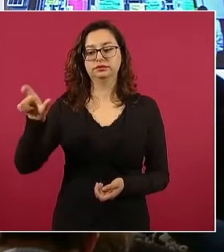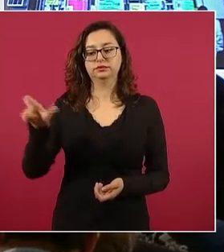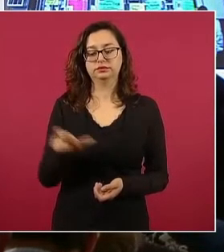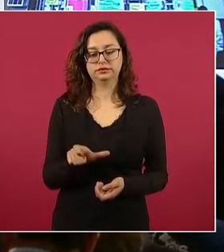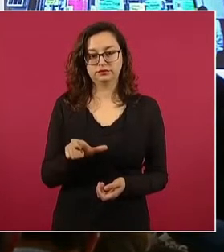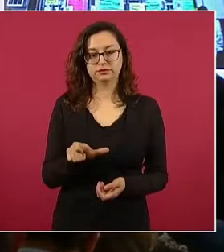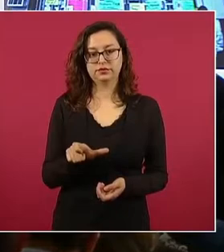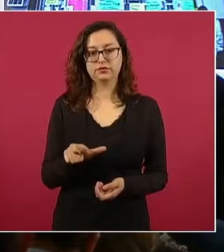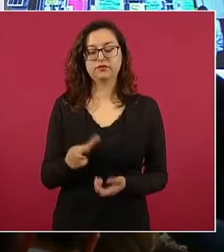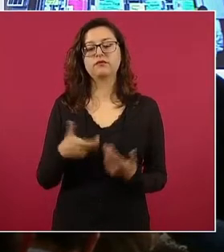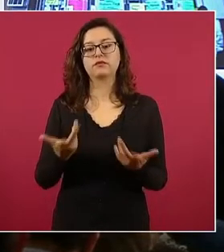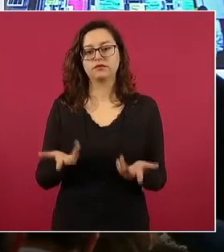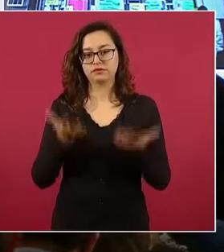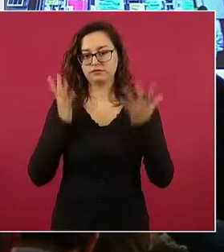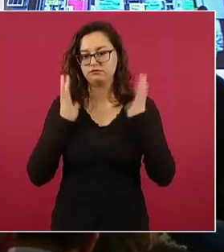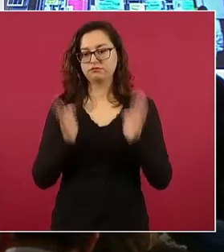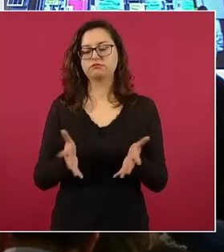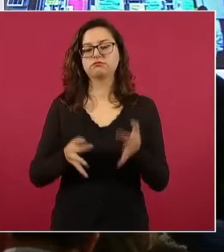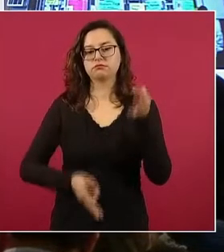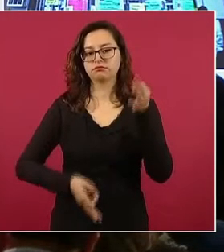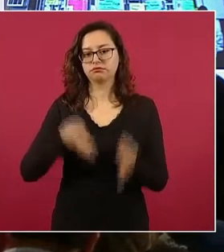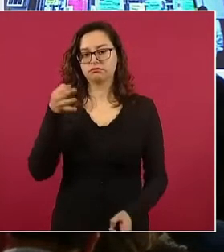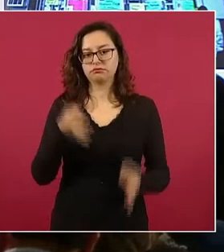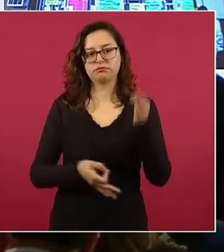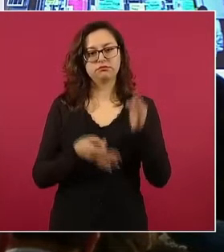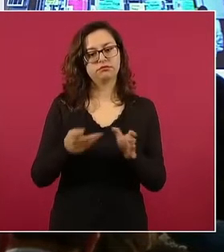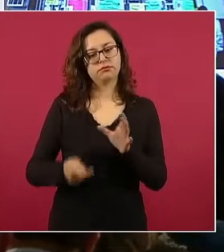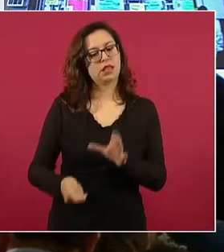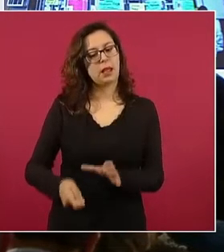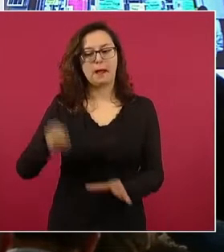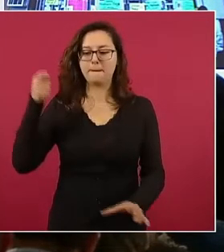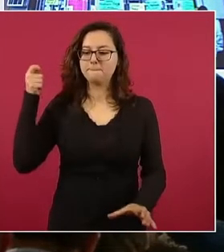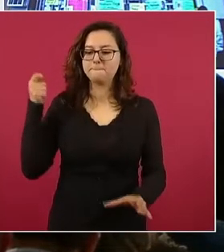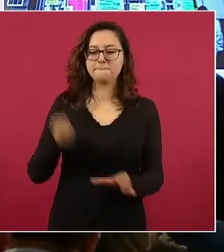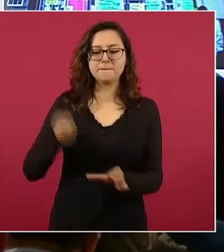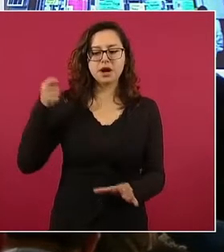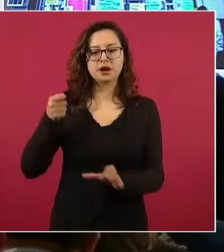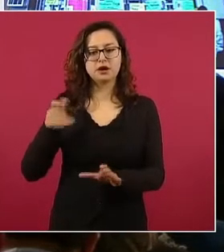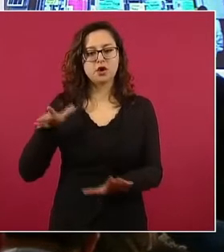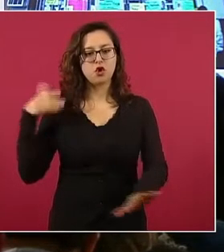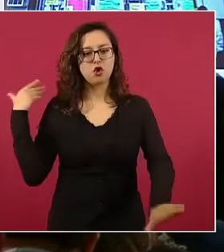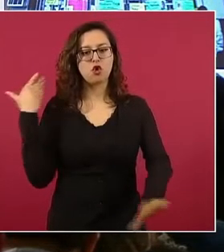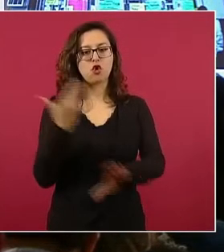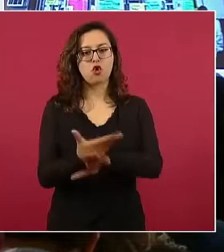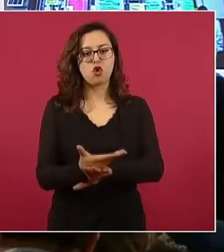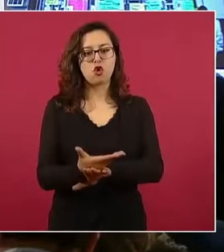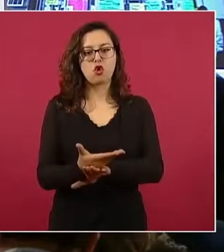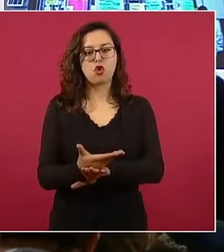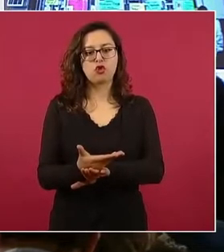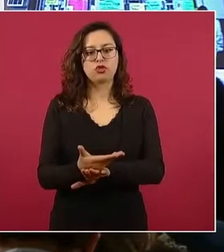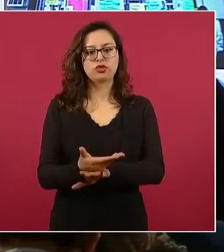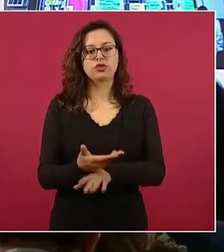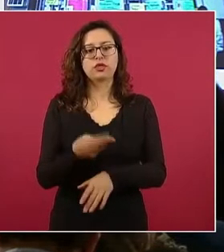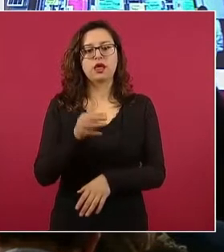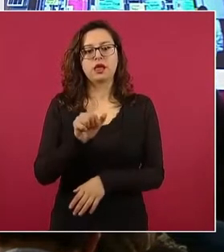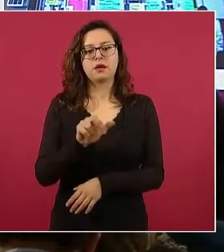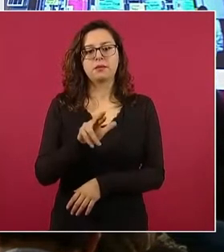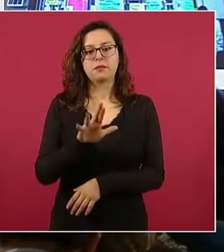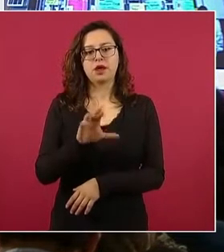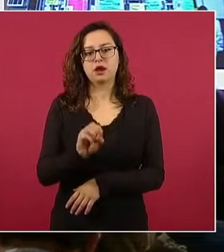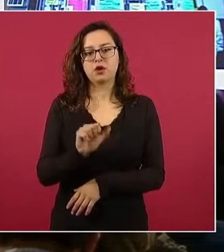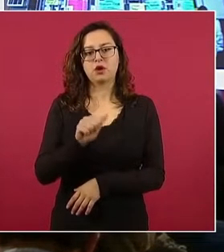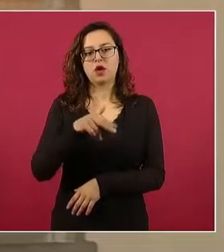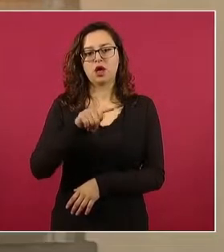juicio y sentencia del Tribunal Superior de Justicia de la Ciudad de México, se obtuvo sentencia condenatoria